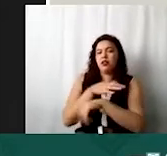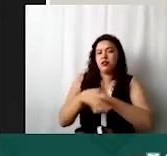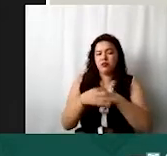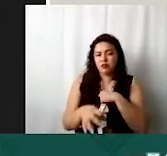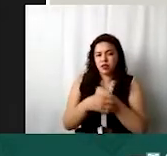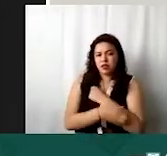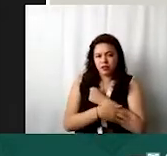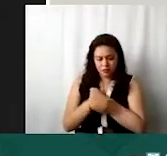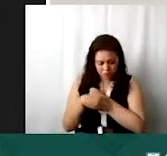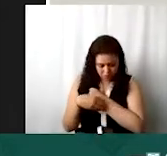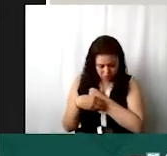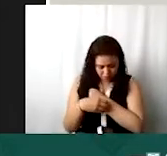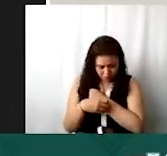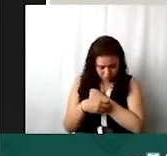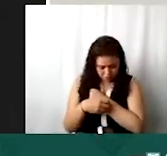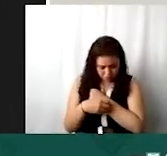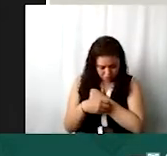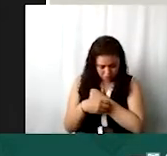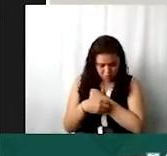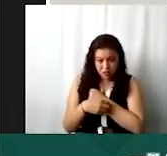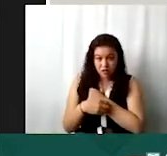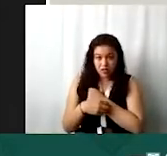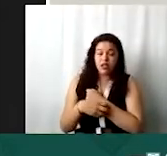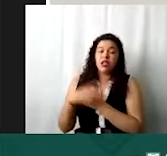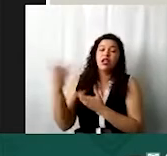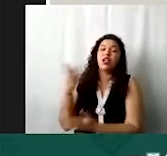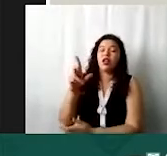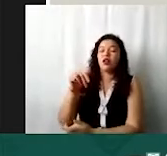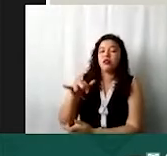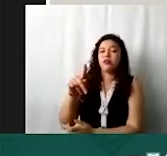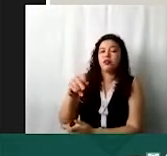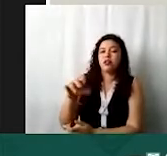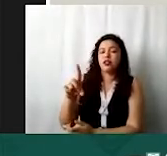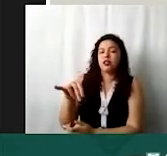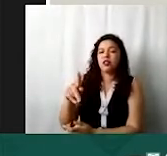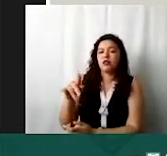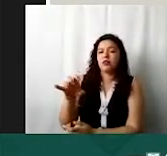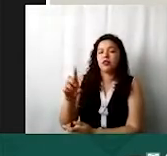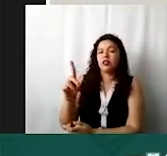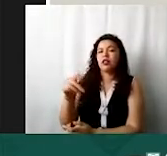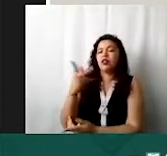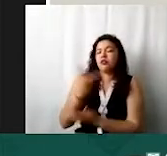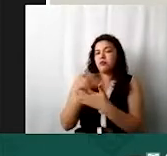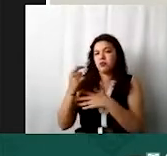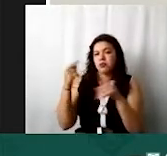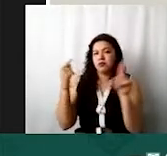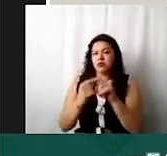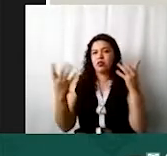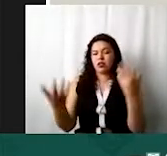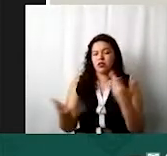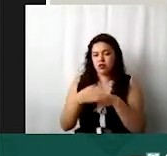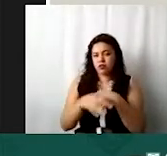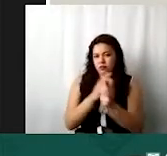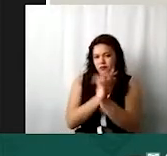pueden meter un donativo del monte de piedad que te lo da para algún proyecto en específico entonces por eso es temporalmente restringido